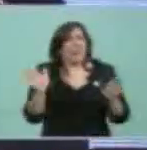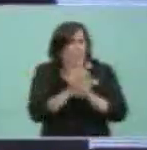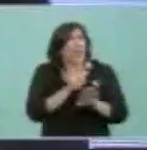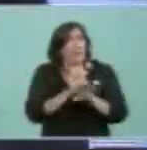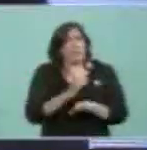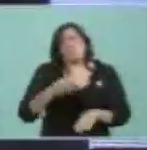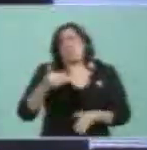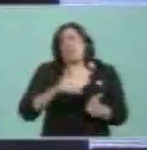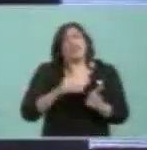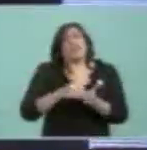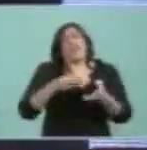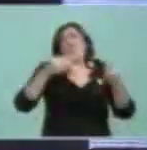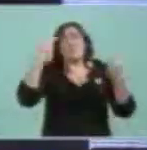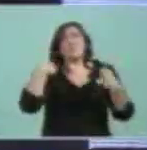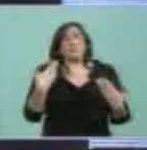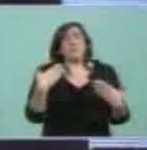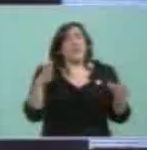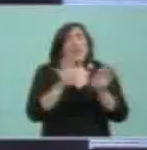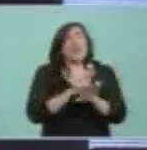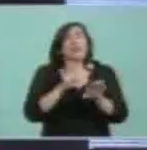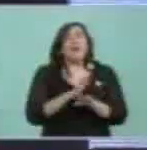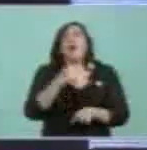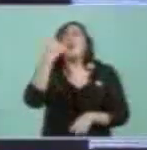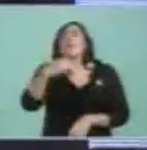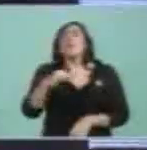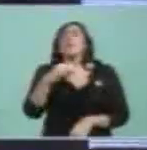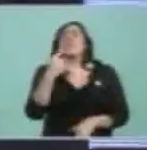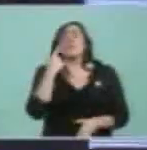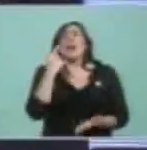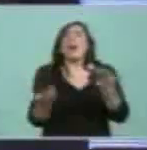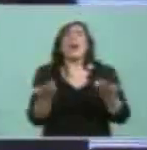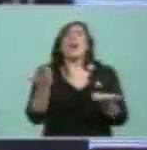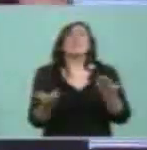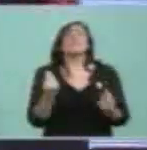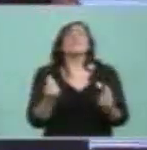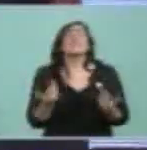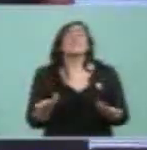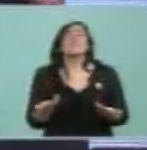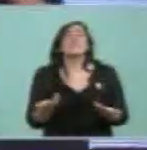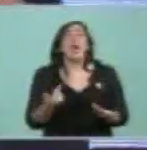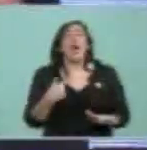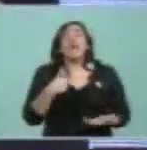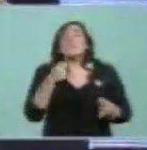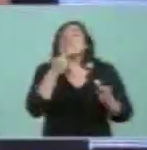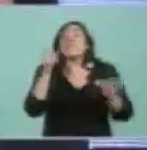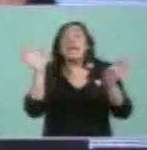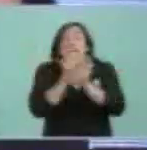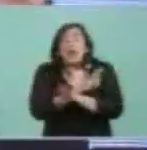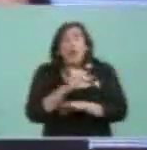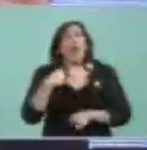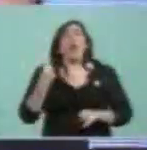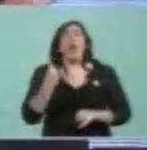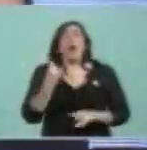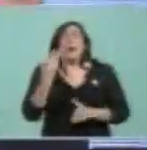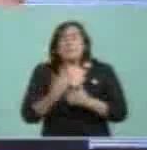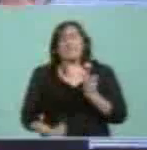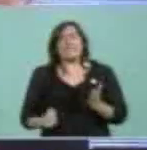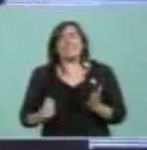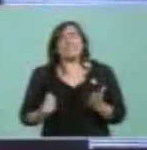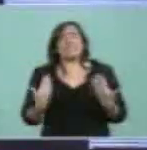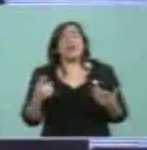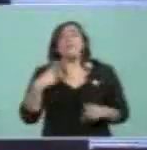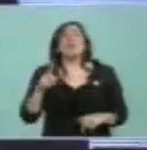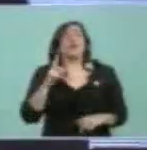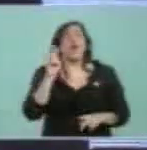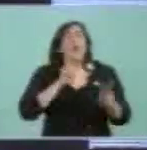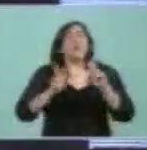equivocando millones de veces. La única diferencia por ahí es que cuando me equivoco lo hago de buena fe, no lo hago para jorobar ni embrobar a nadie, y mucho